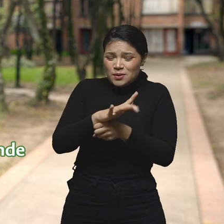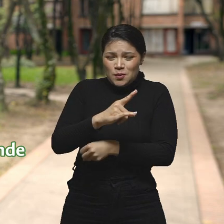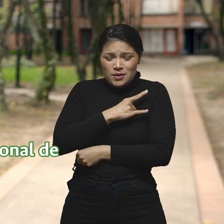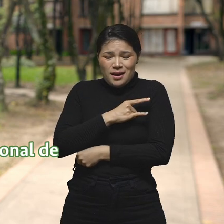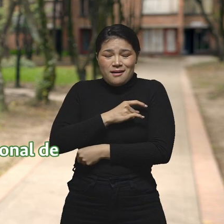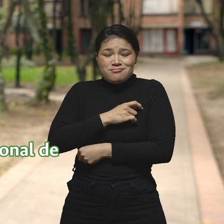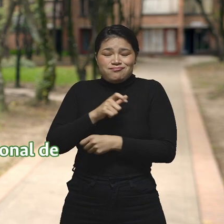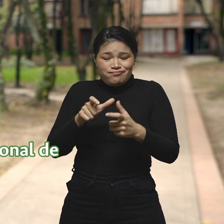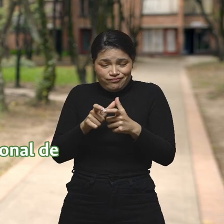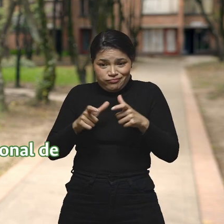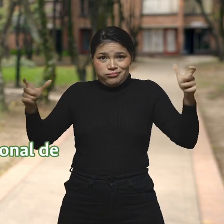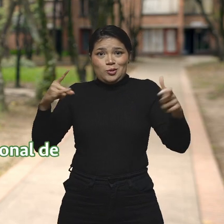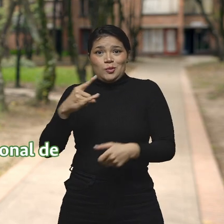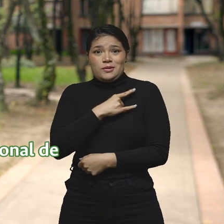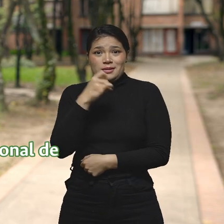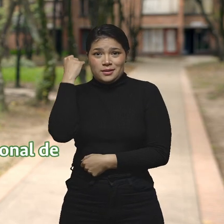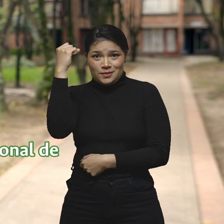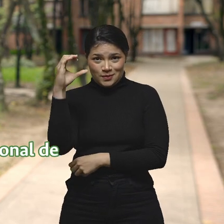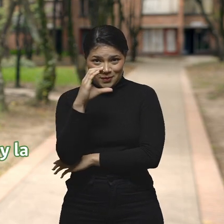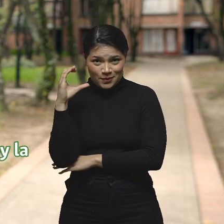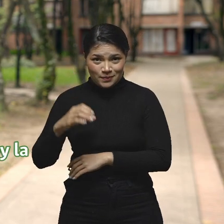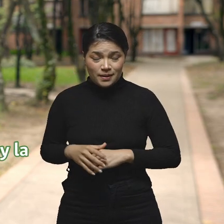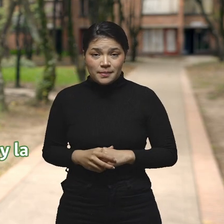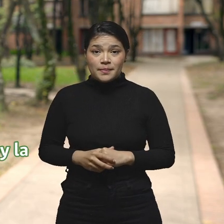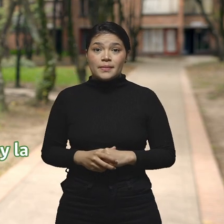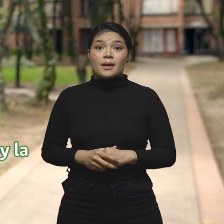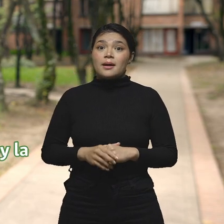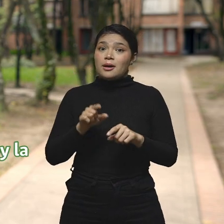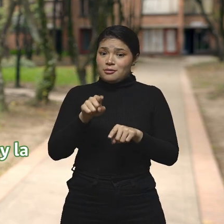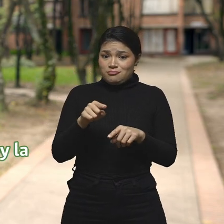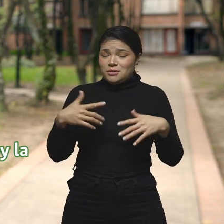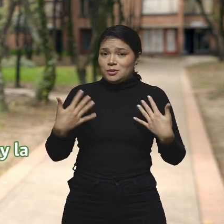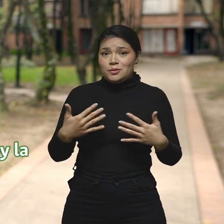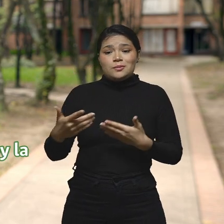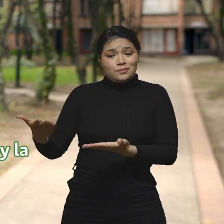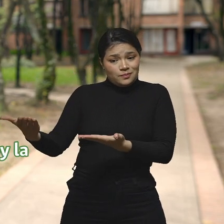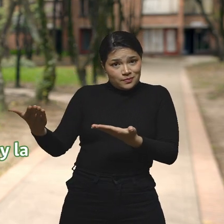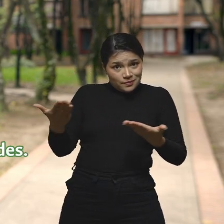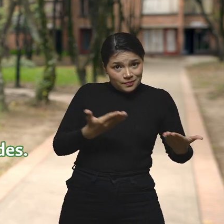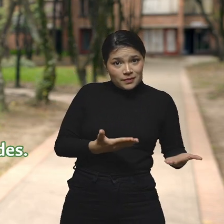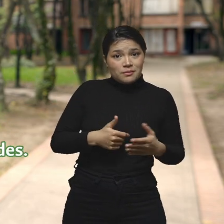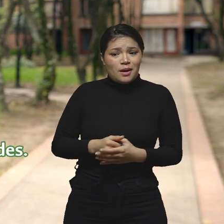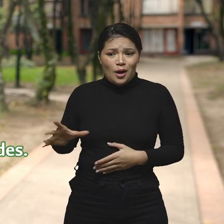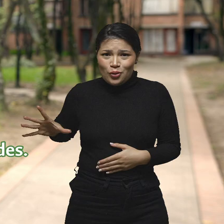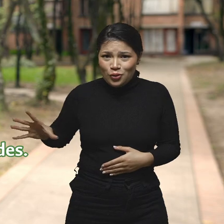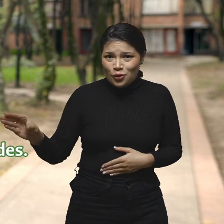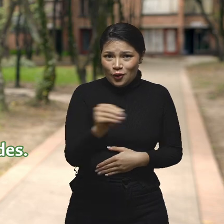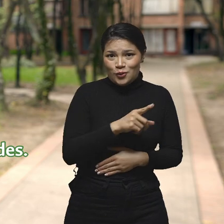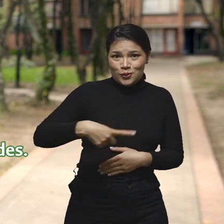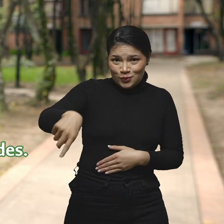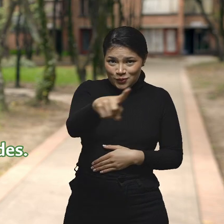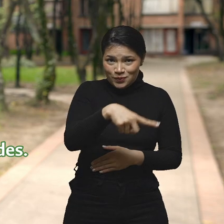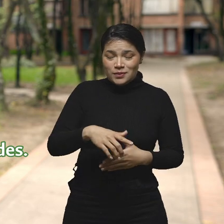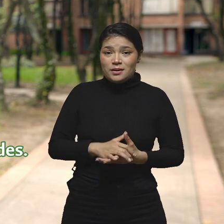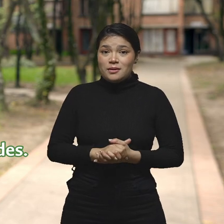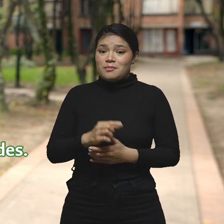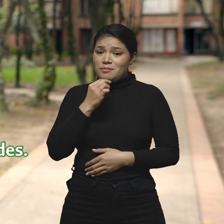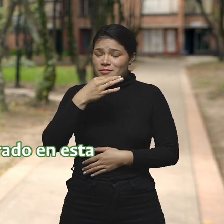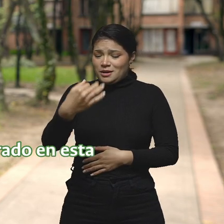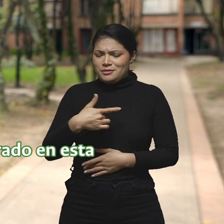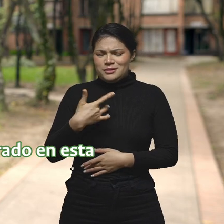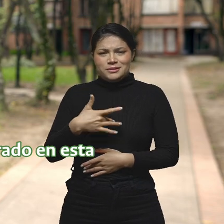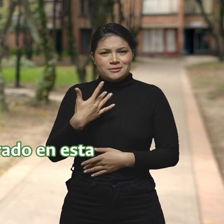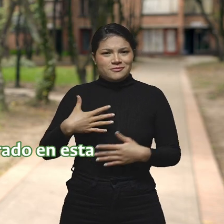tan grande como es la Universidad Nacional de Colombia. Así que les doy la bienvenida a todos ustedes,